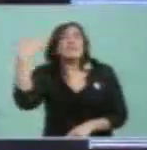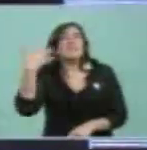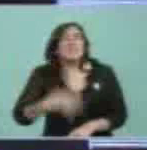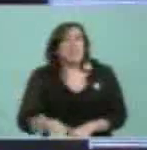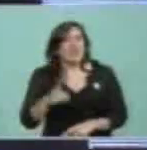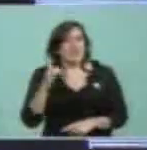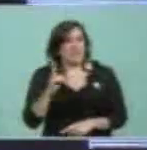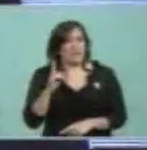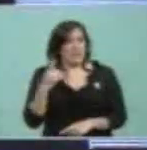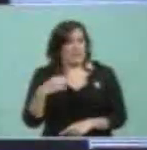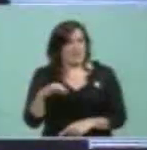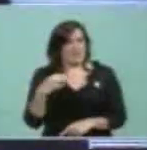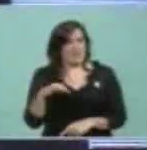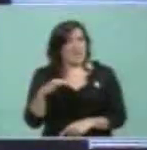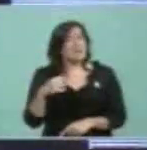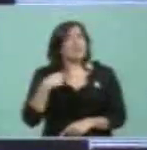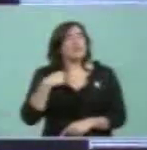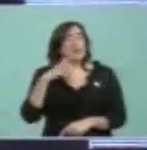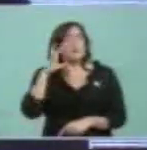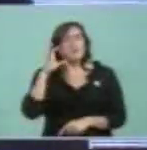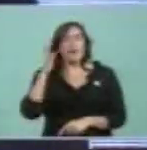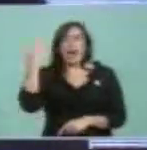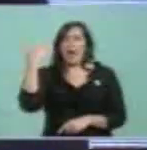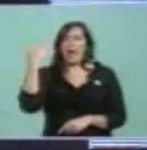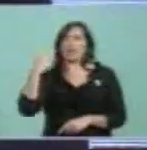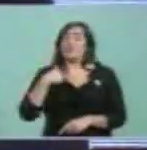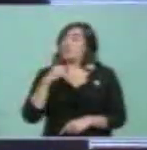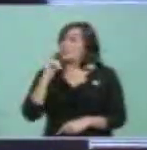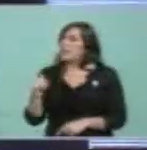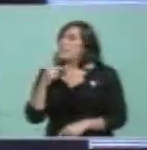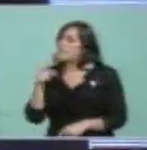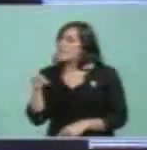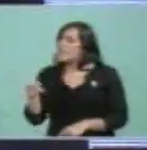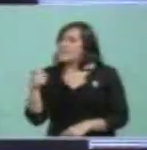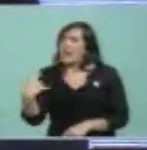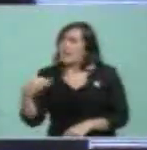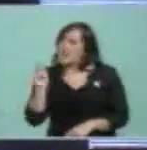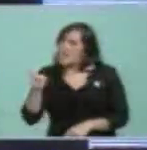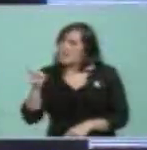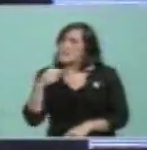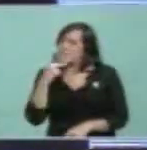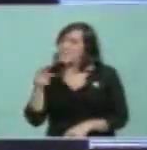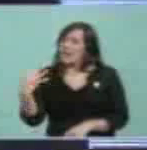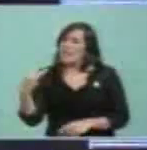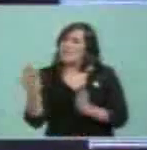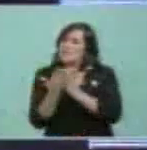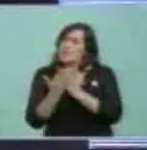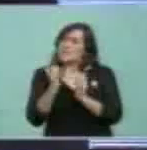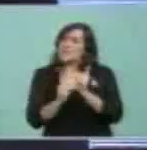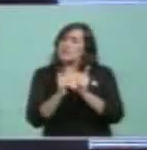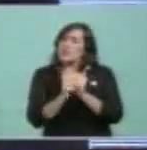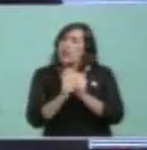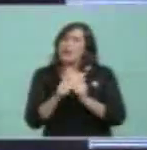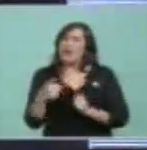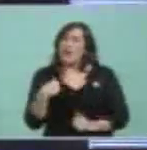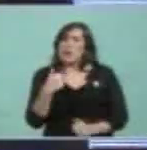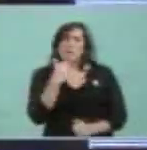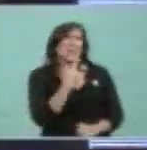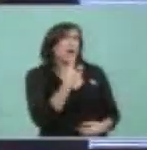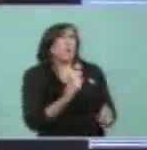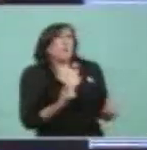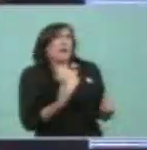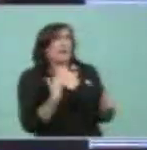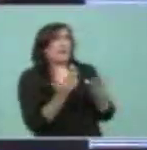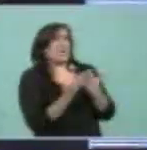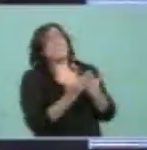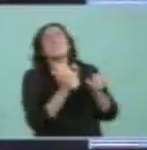cuando yo quería y le decía a Florencia, a Florencia tenía que estudiar la historia y para qué me sirve la historia, me decía, para entender lo que